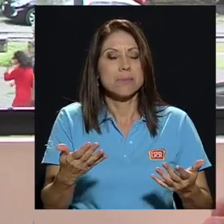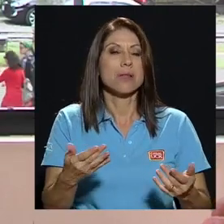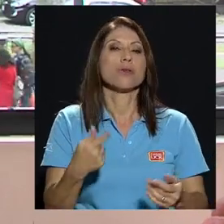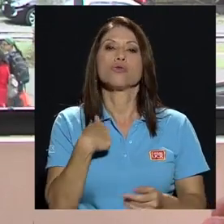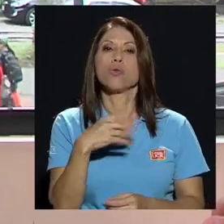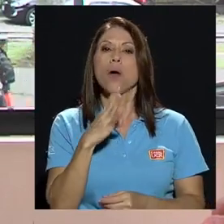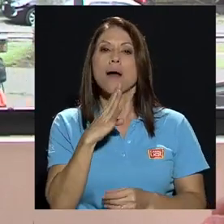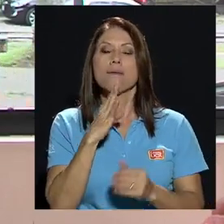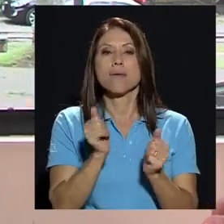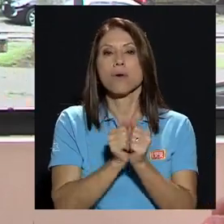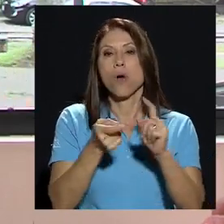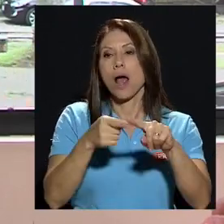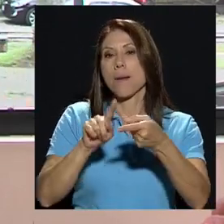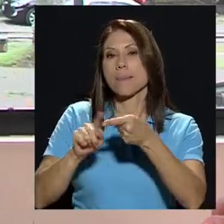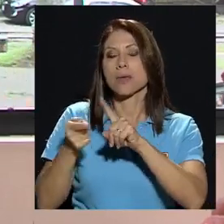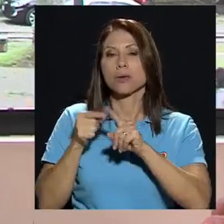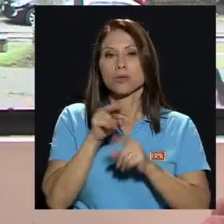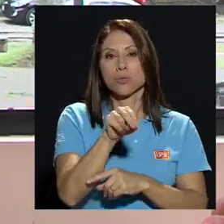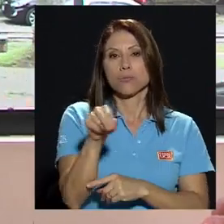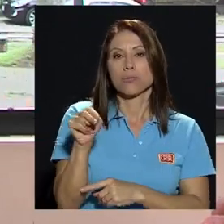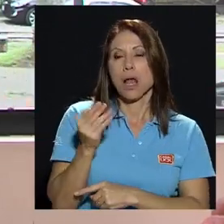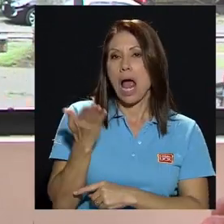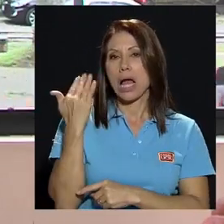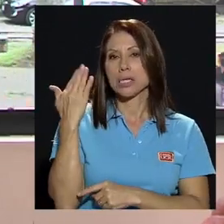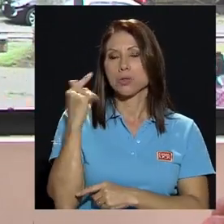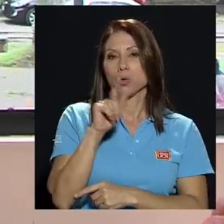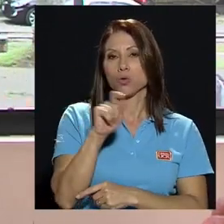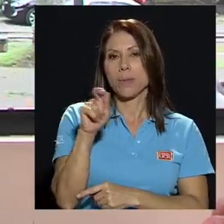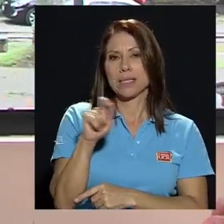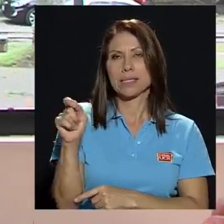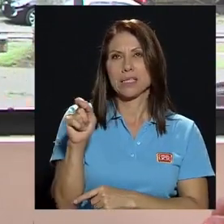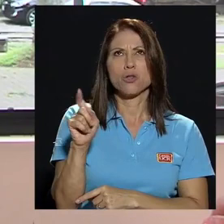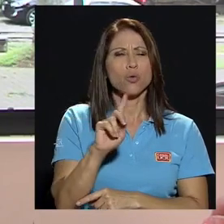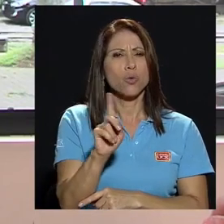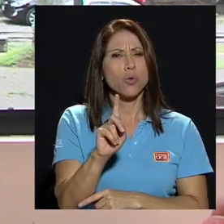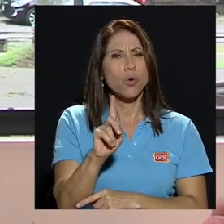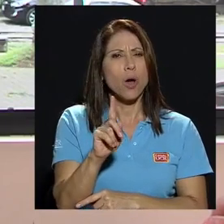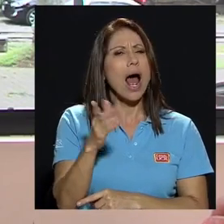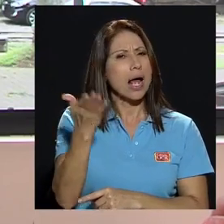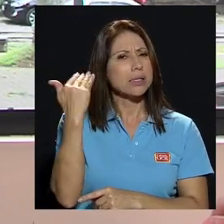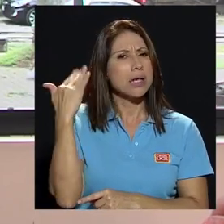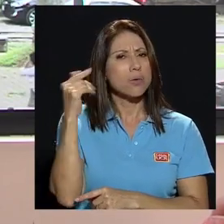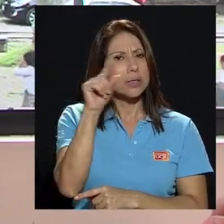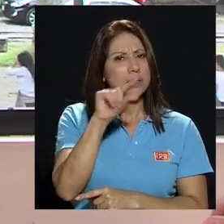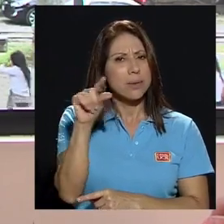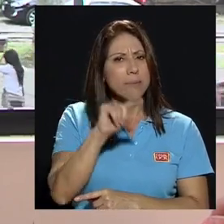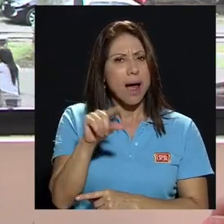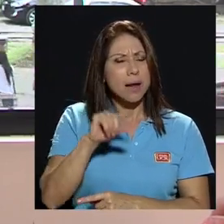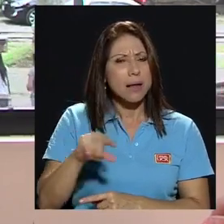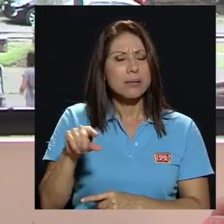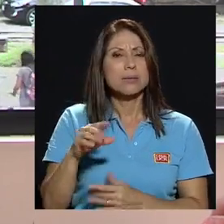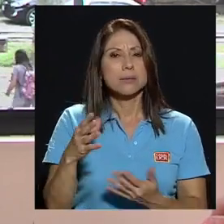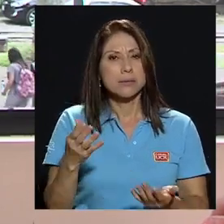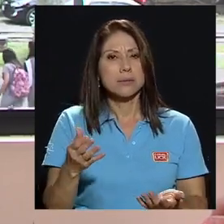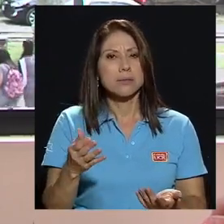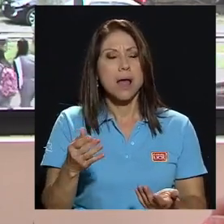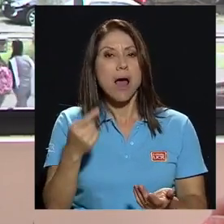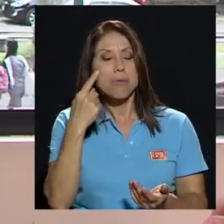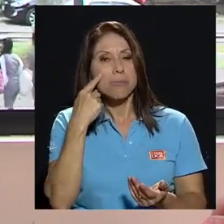Comentaba con algunos amigos y compañeros que hace unos meses atrás, unos meses, no, una semana, creo que sí, salió una